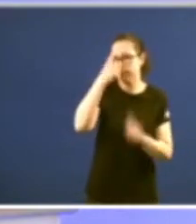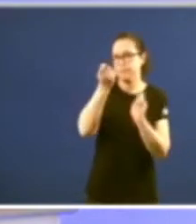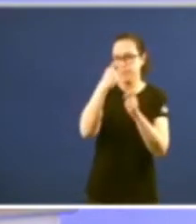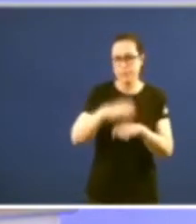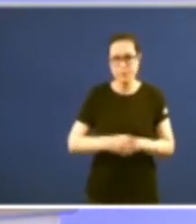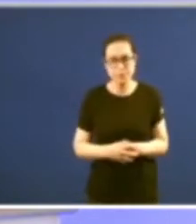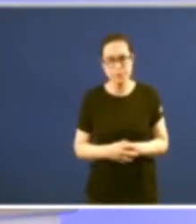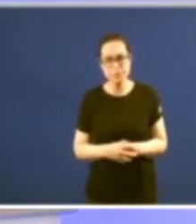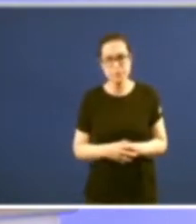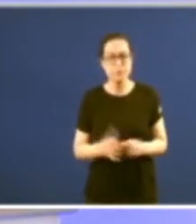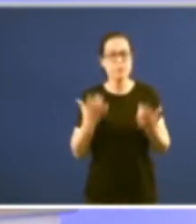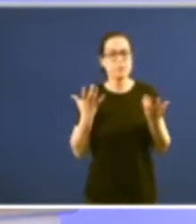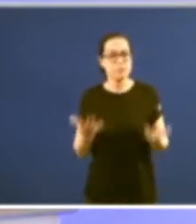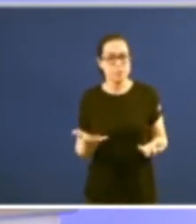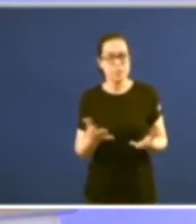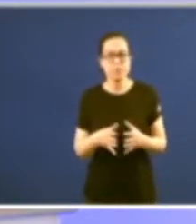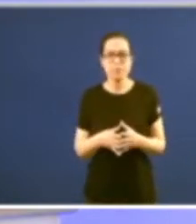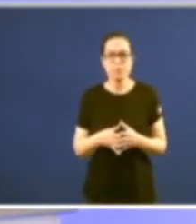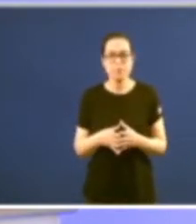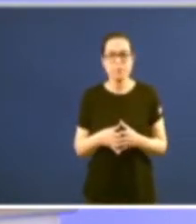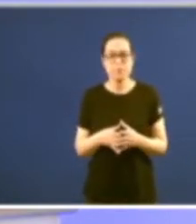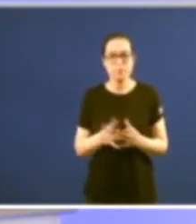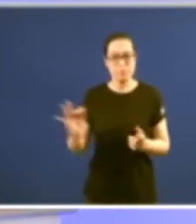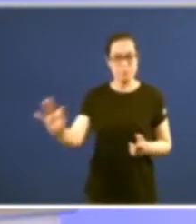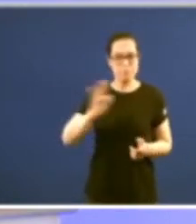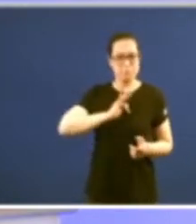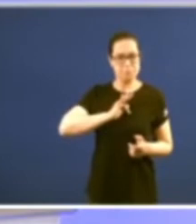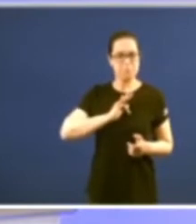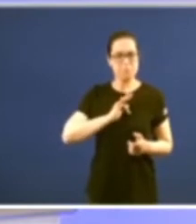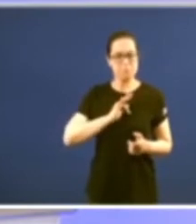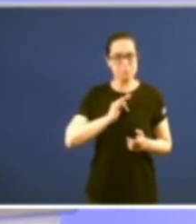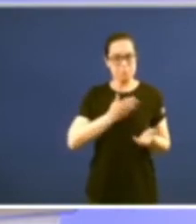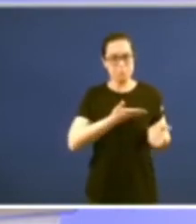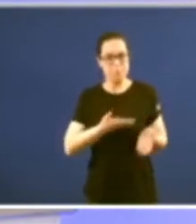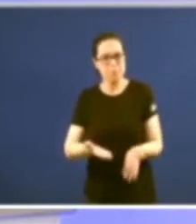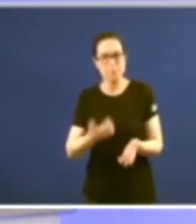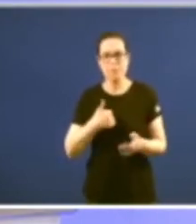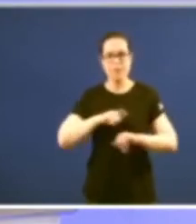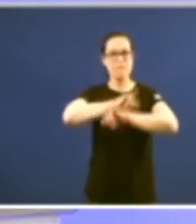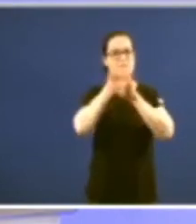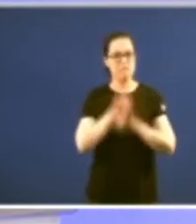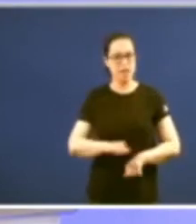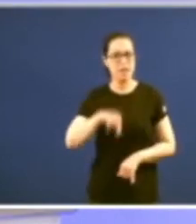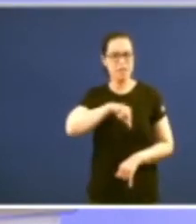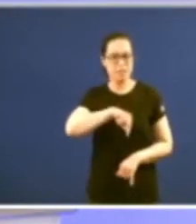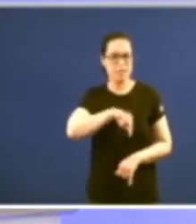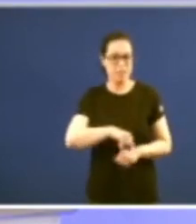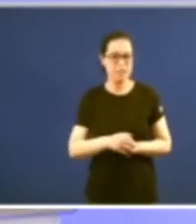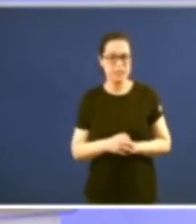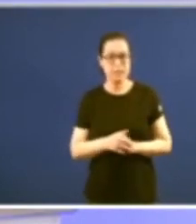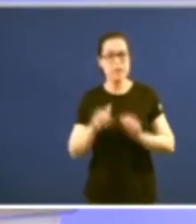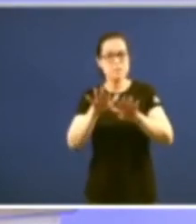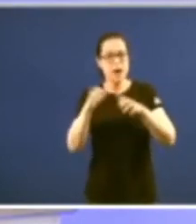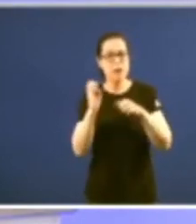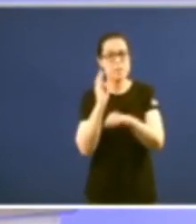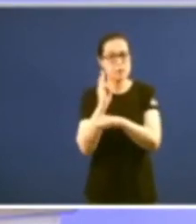por tanto para min unha circunstancia feliz estar hoxe aquí e agradezo moito a deferencia do Parlamento de